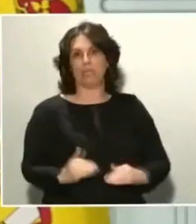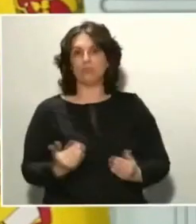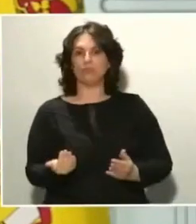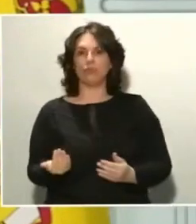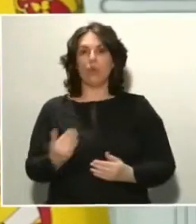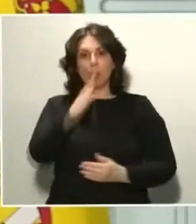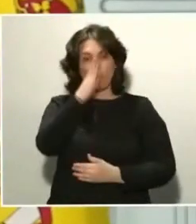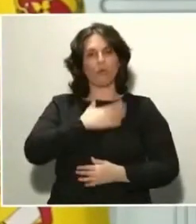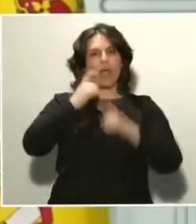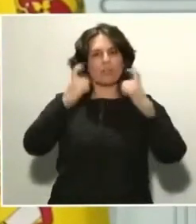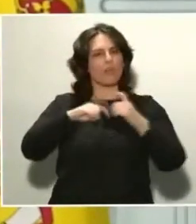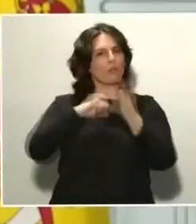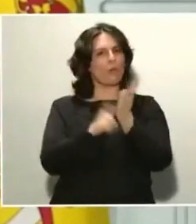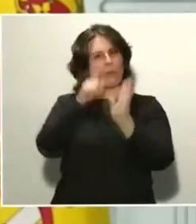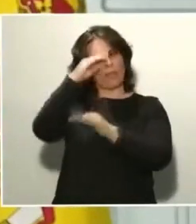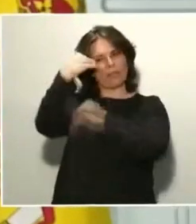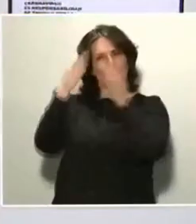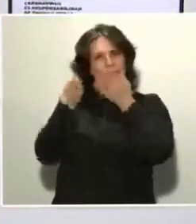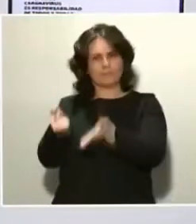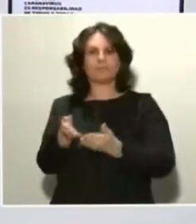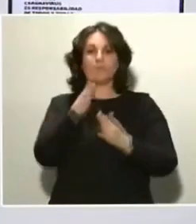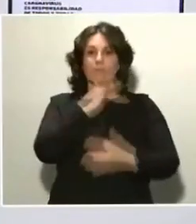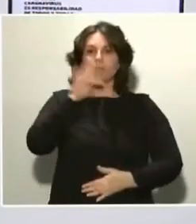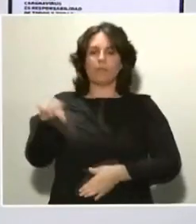esfuerzos. Le paso la palabra al ministro de Ciencias.